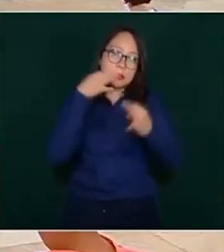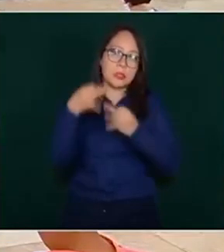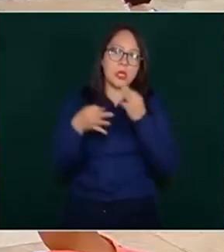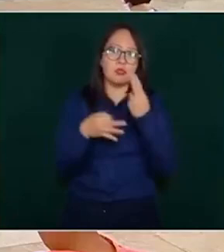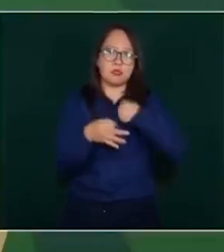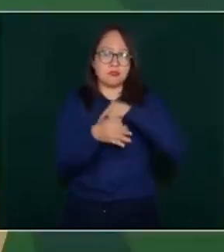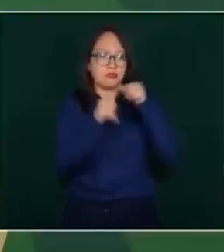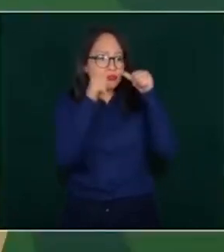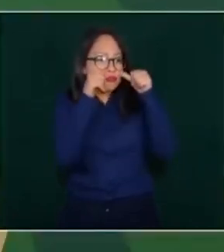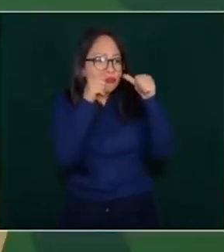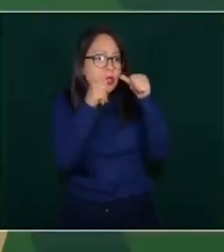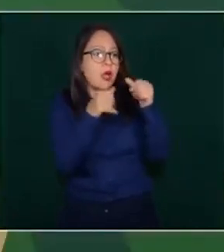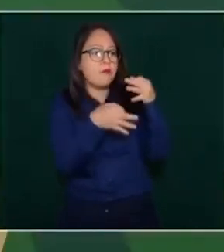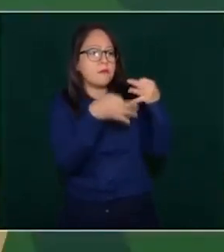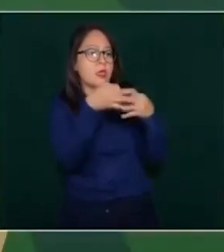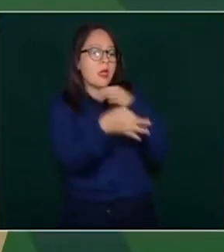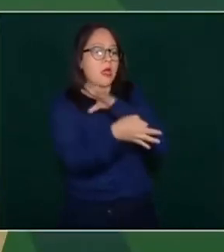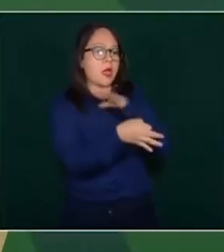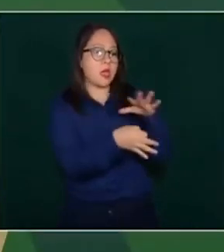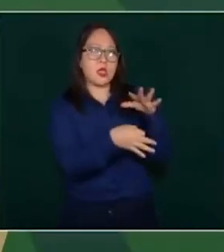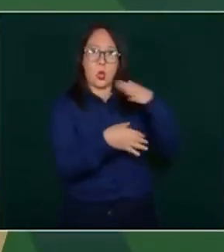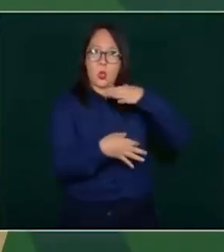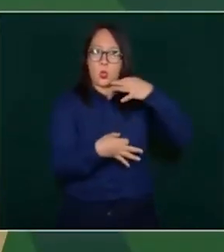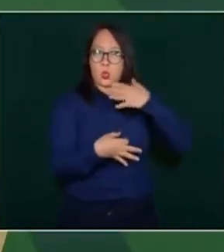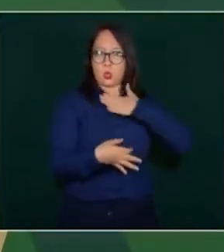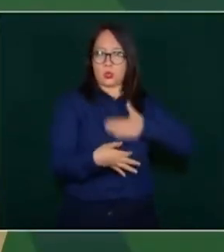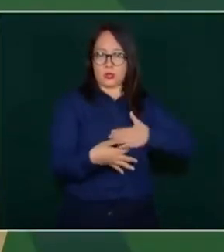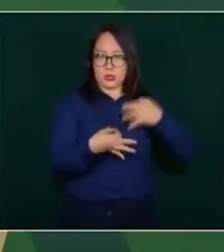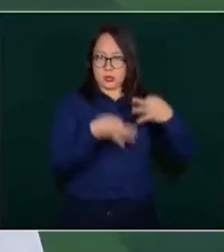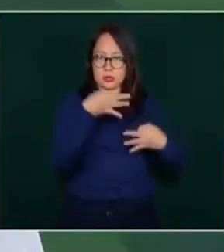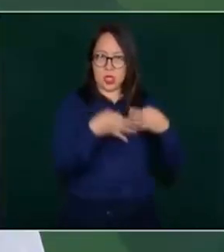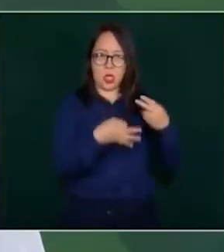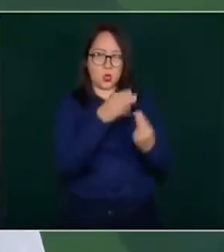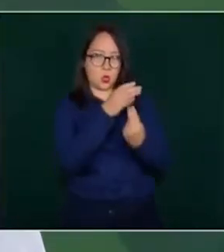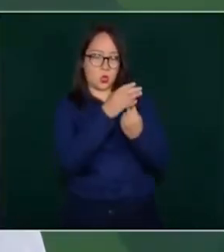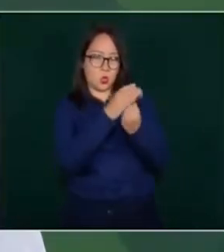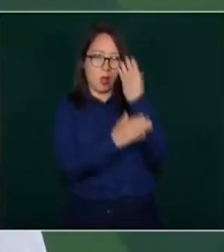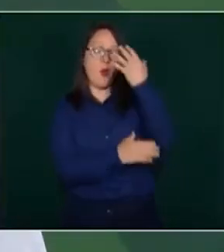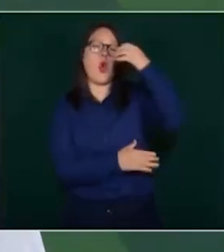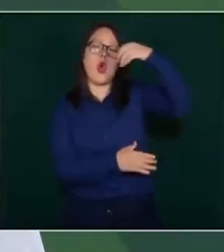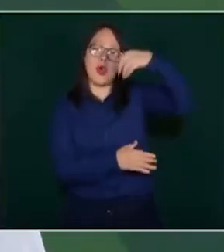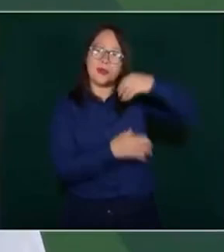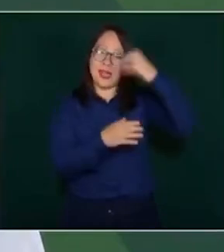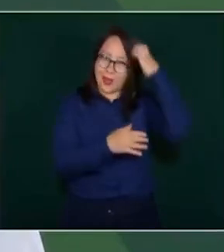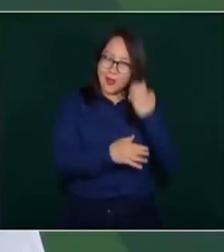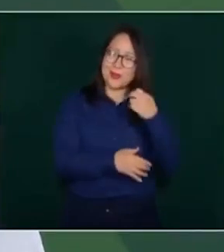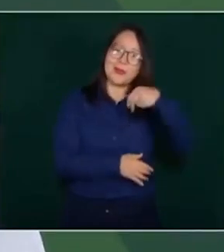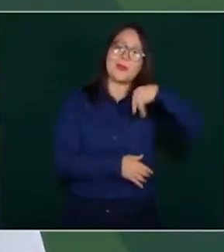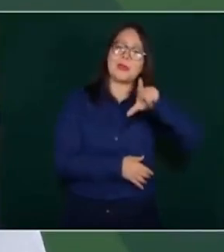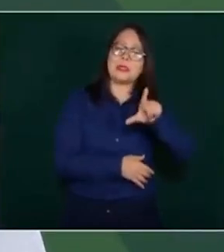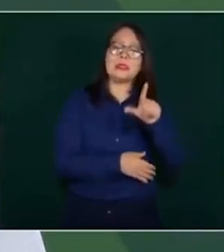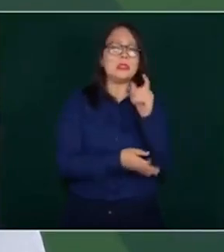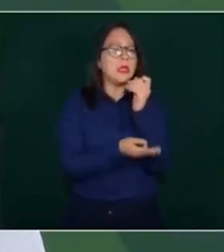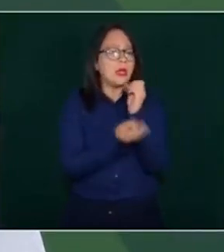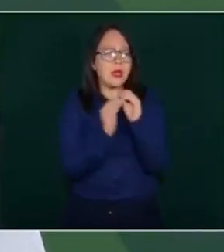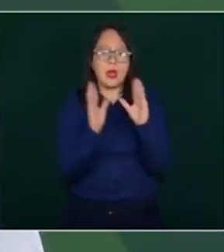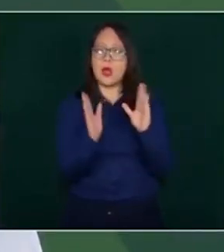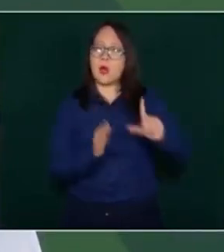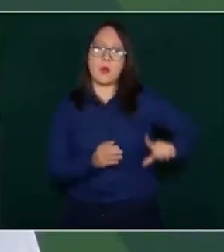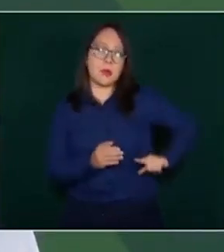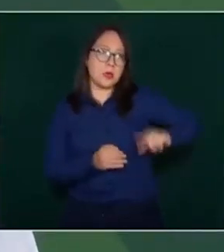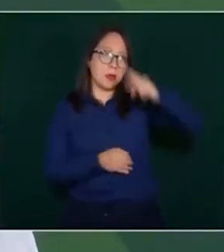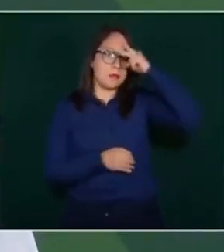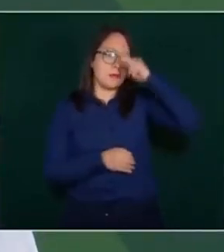Fiscalía General de Justicia de Nuevo León y reiterar de parte del gobierno de México toda la solidaridad